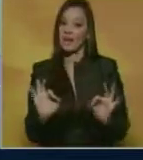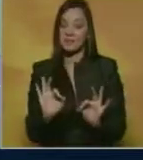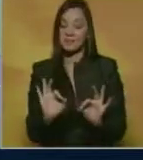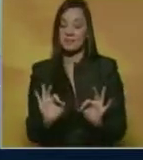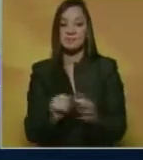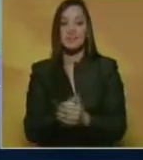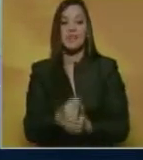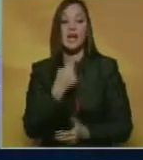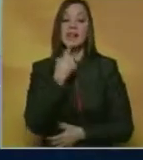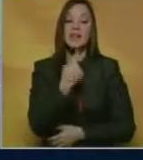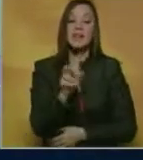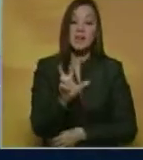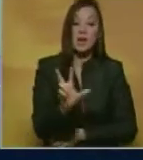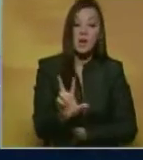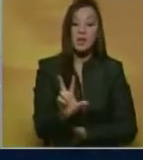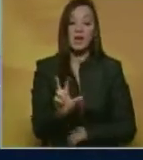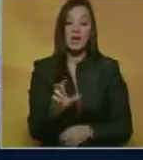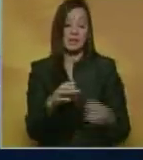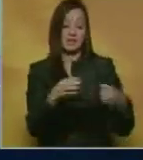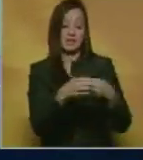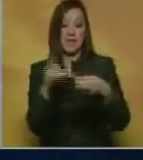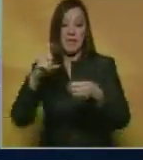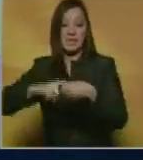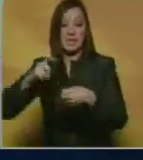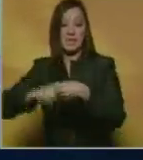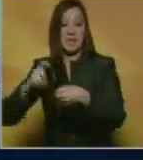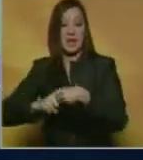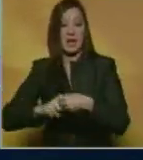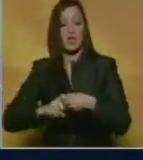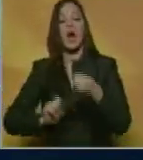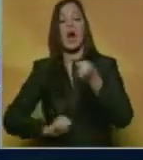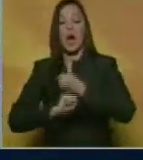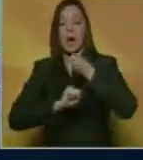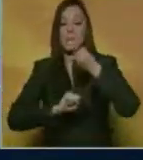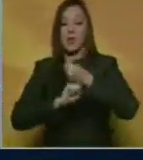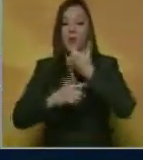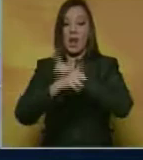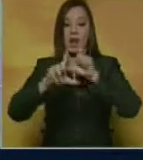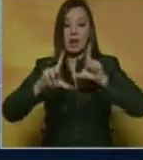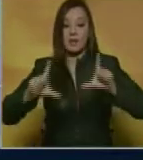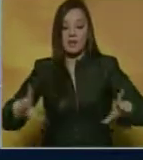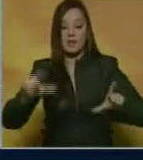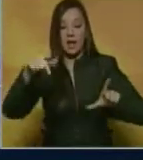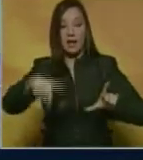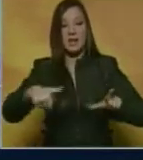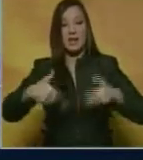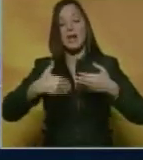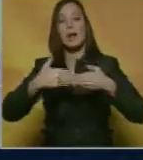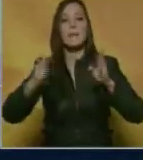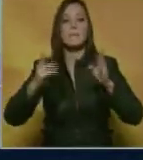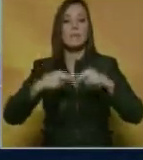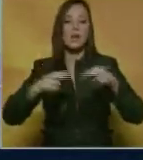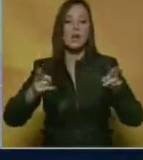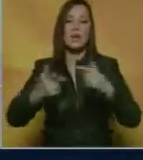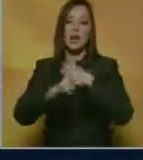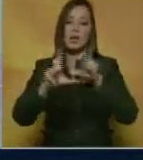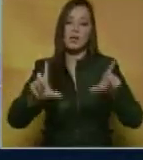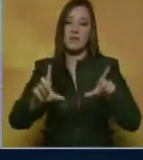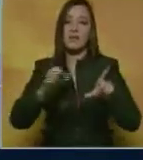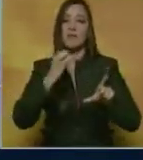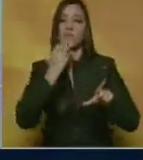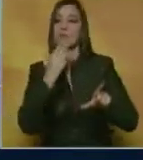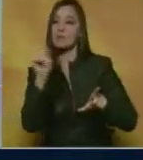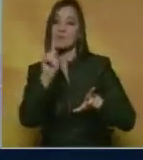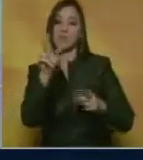sindicatos agremiados al CTV regional apoyan la propuesta de libertad cambiaria para el Puerto Libre. Advierten que de no aprobarse, estaría en